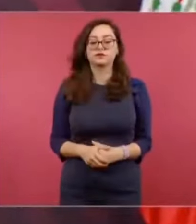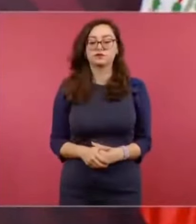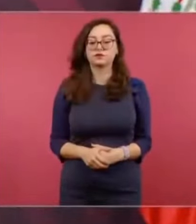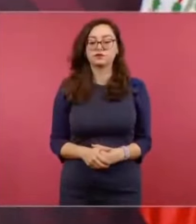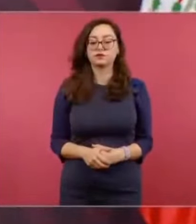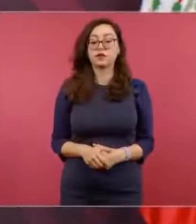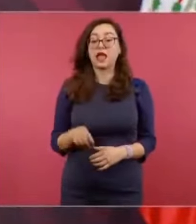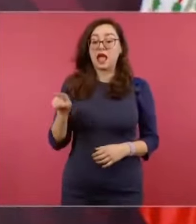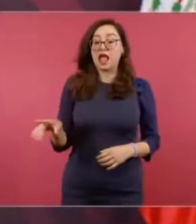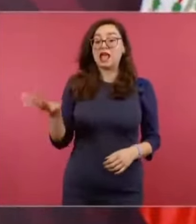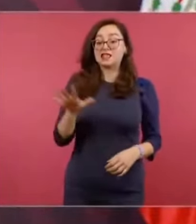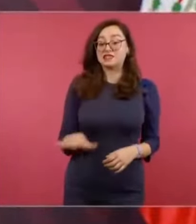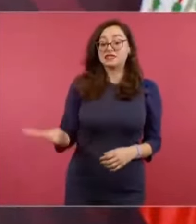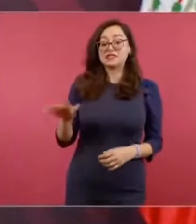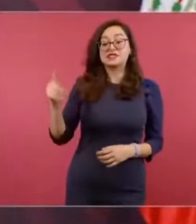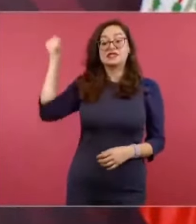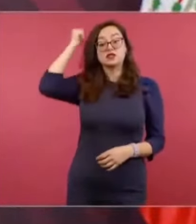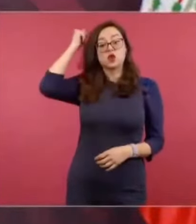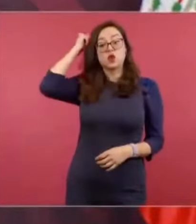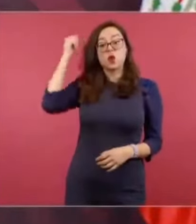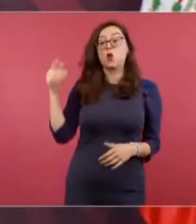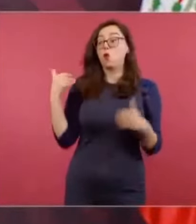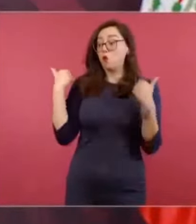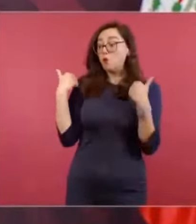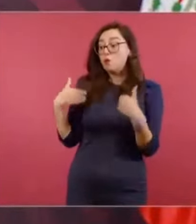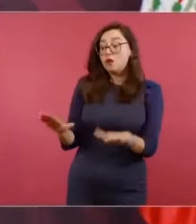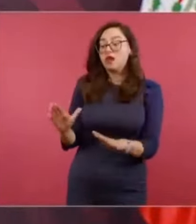por